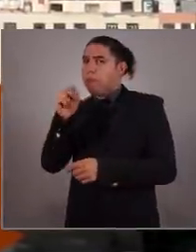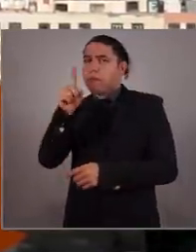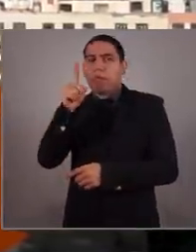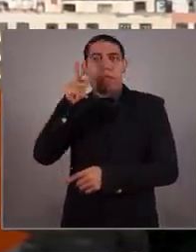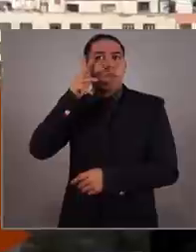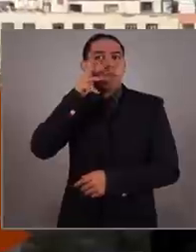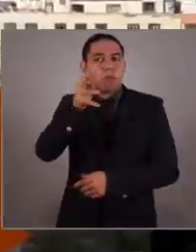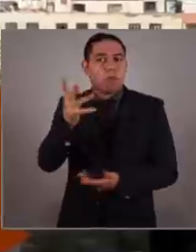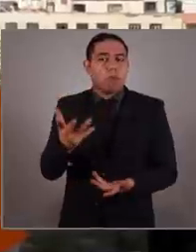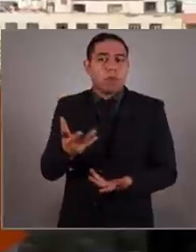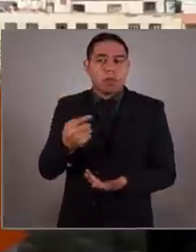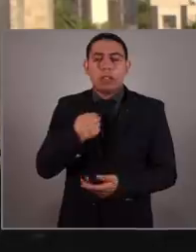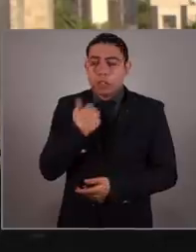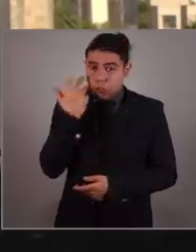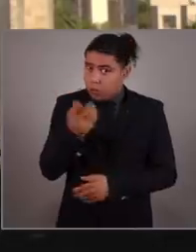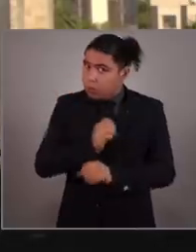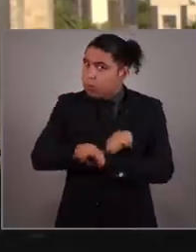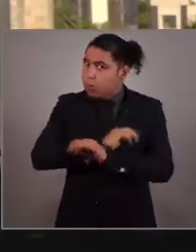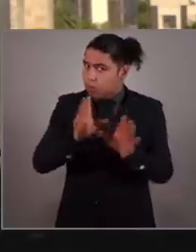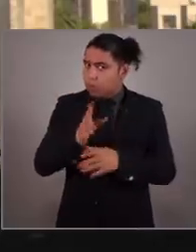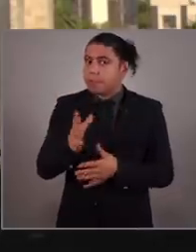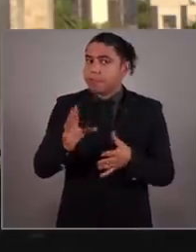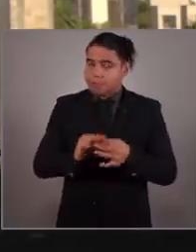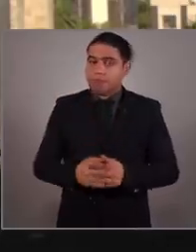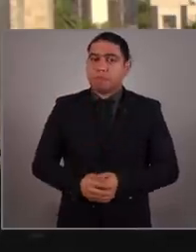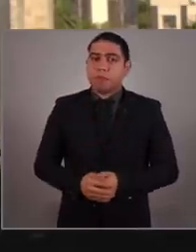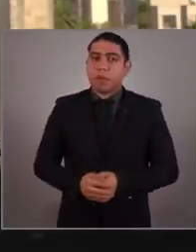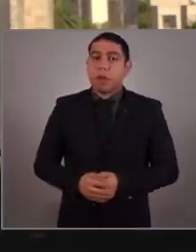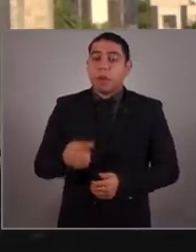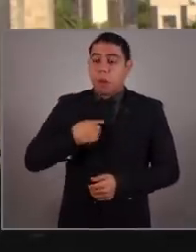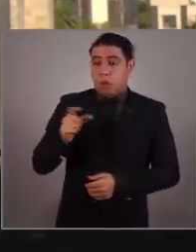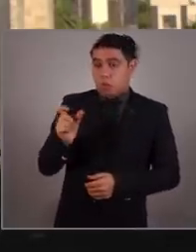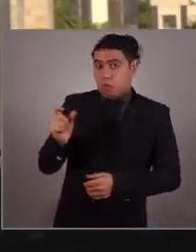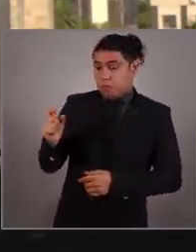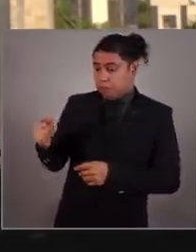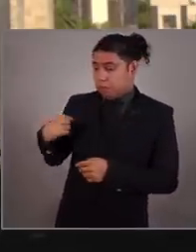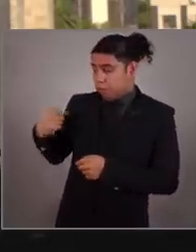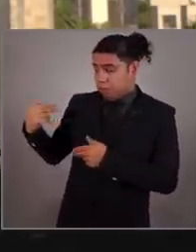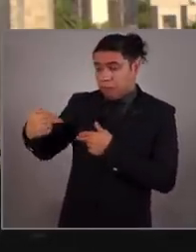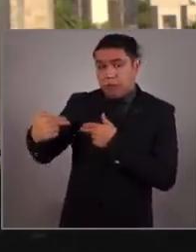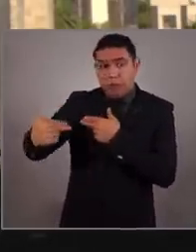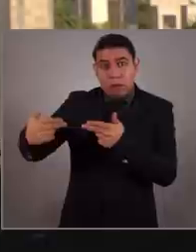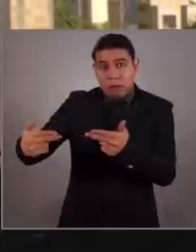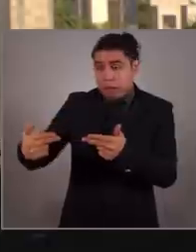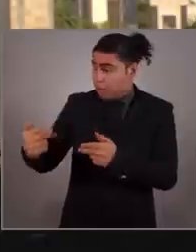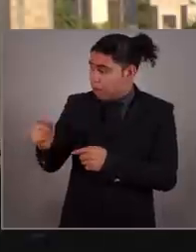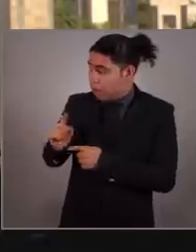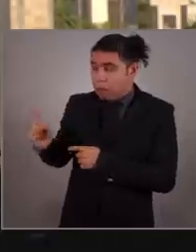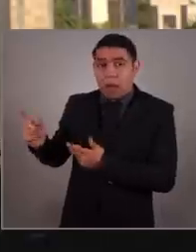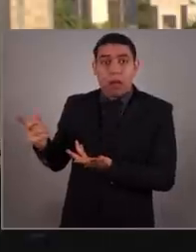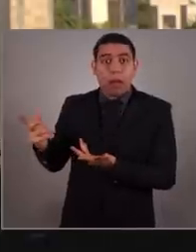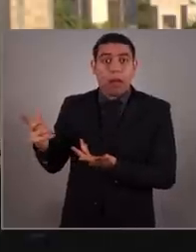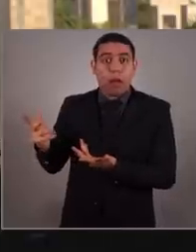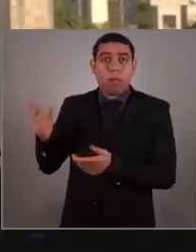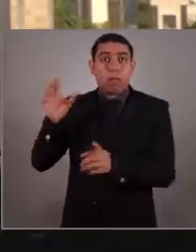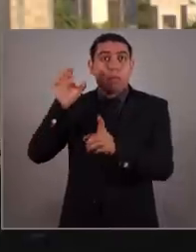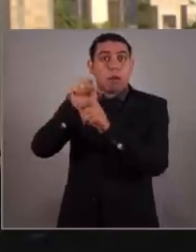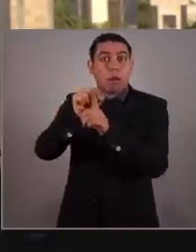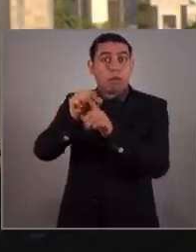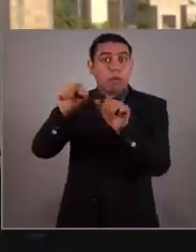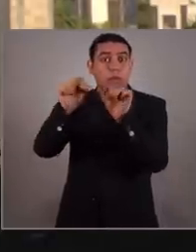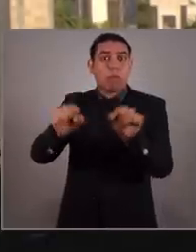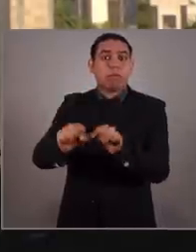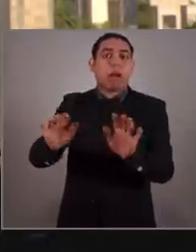México? Quiero ser claro, cuando mi generación llegó al poder, el sistema